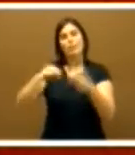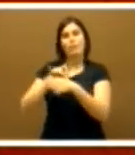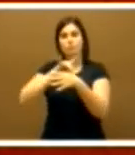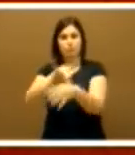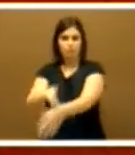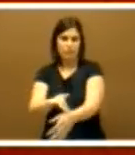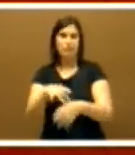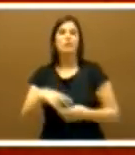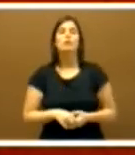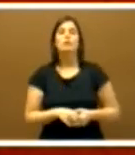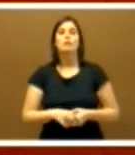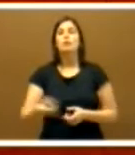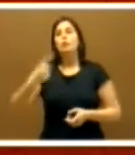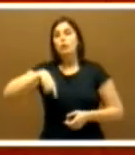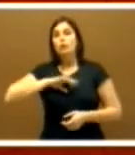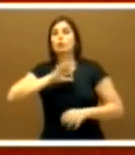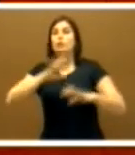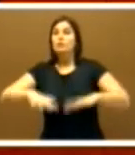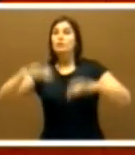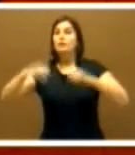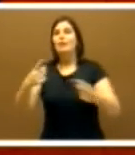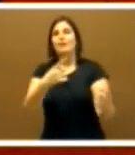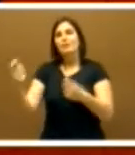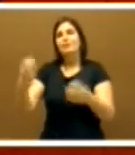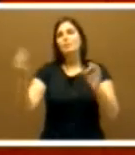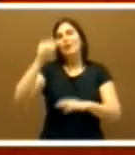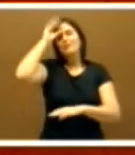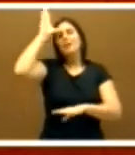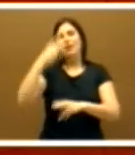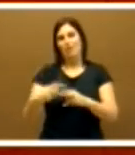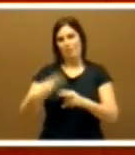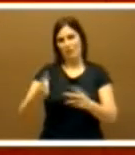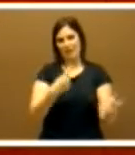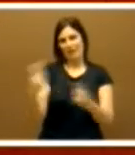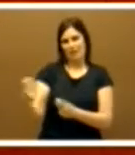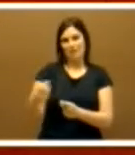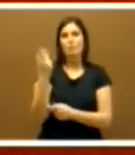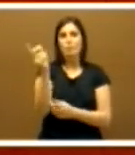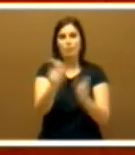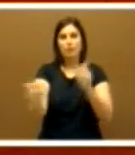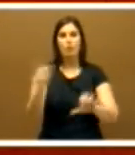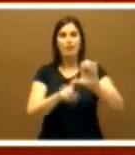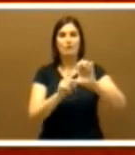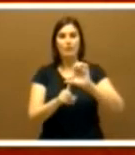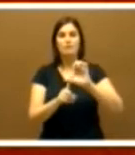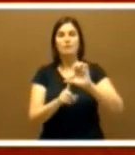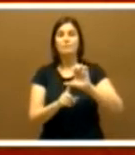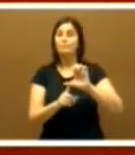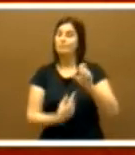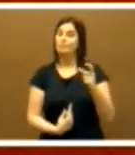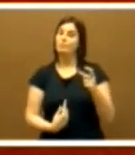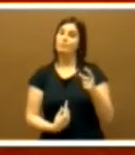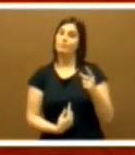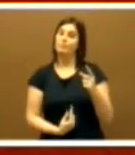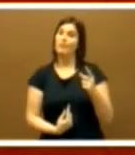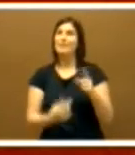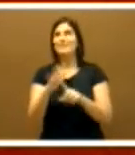Necesitamos, señorías, mucha inteligencia política. Los extremeños, en circunstancias